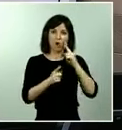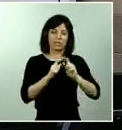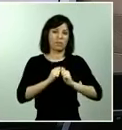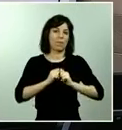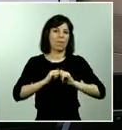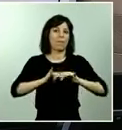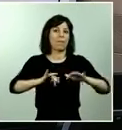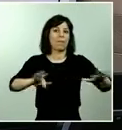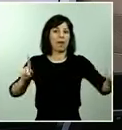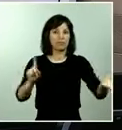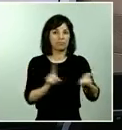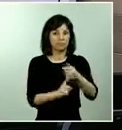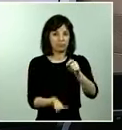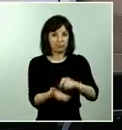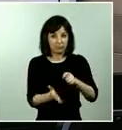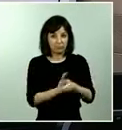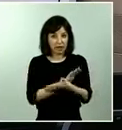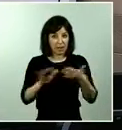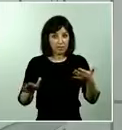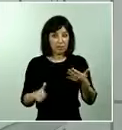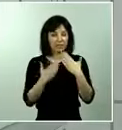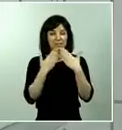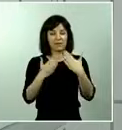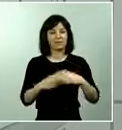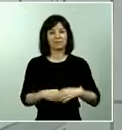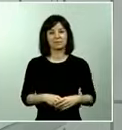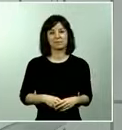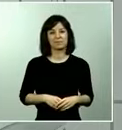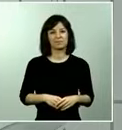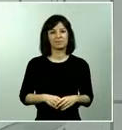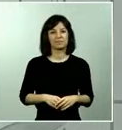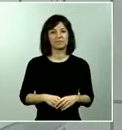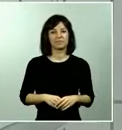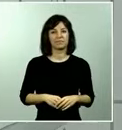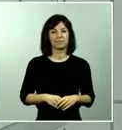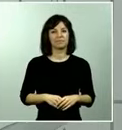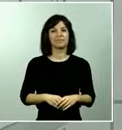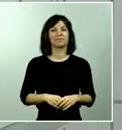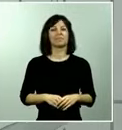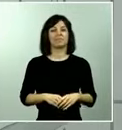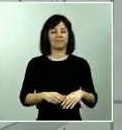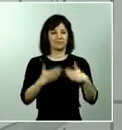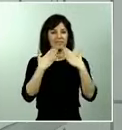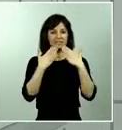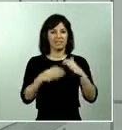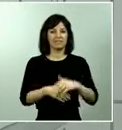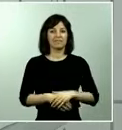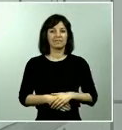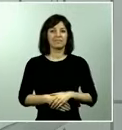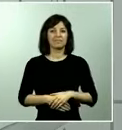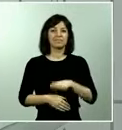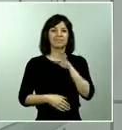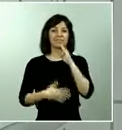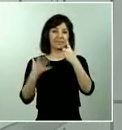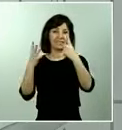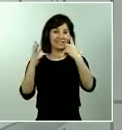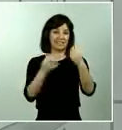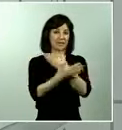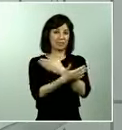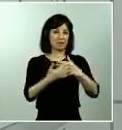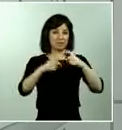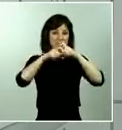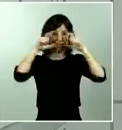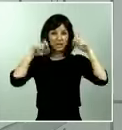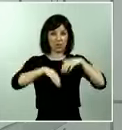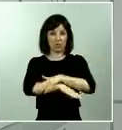muchas gracias Patricia respecto a un lote de los 60 millones de mascarillas que ha repartido el gobierno nos estamos